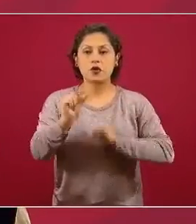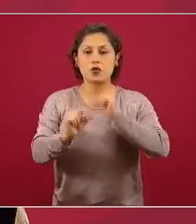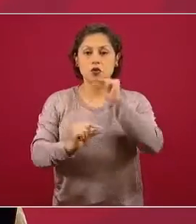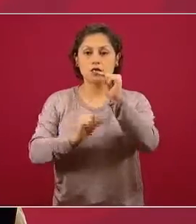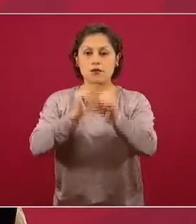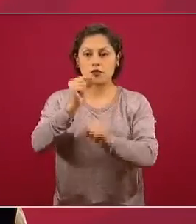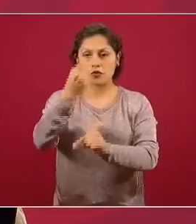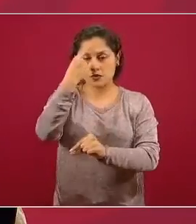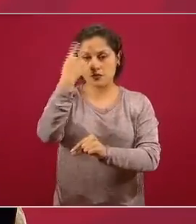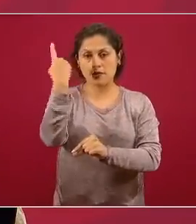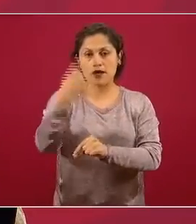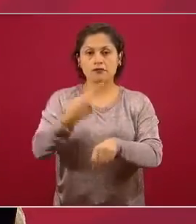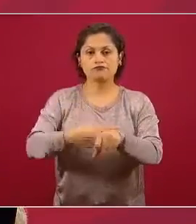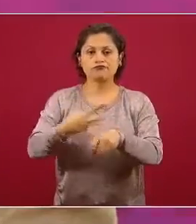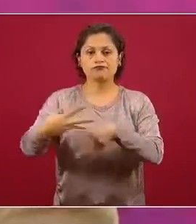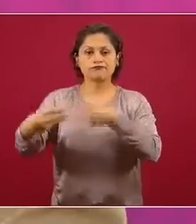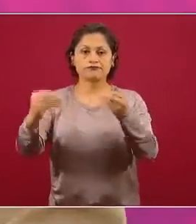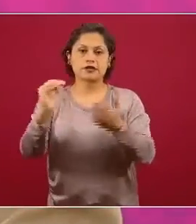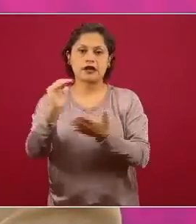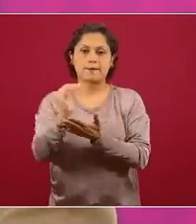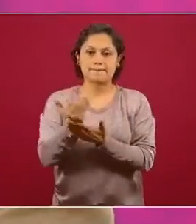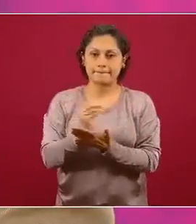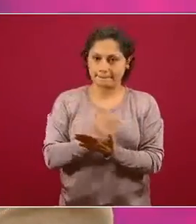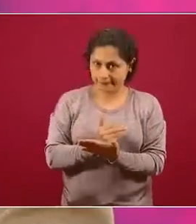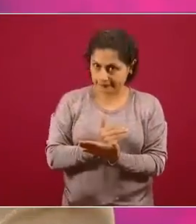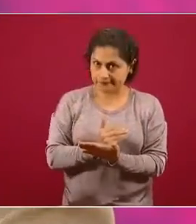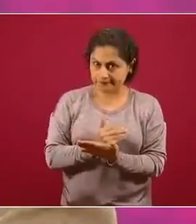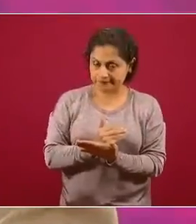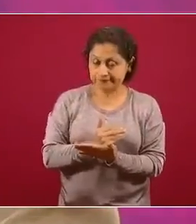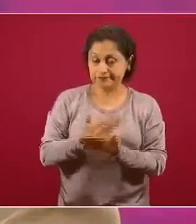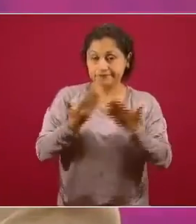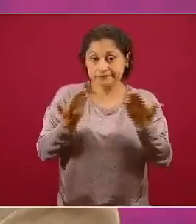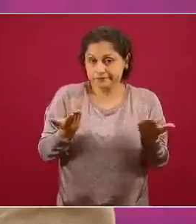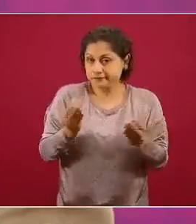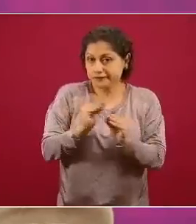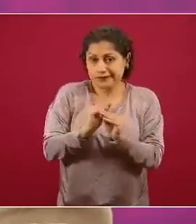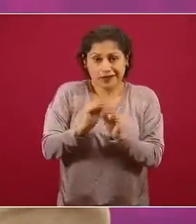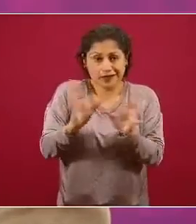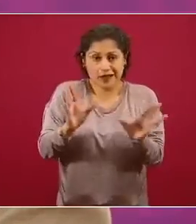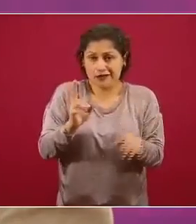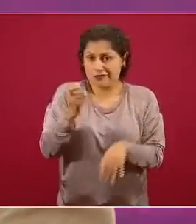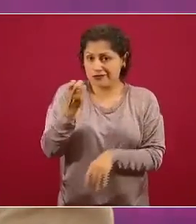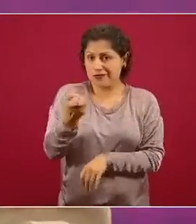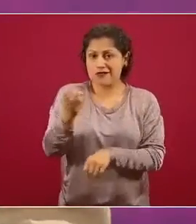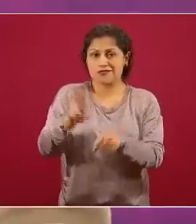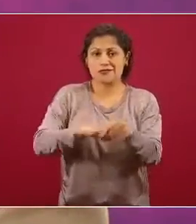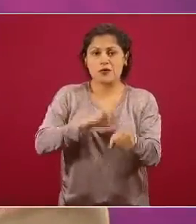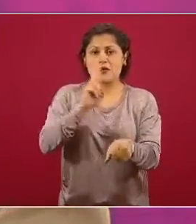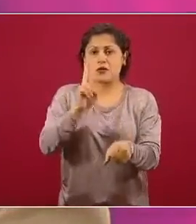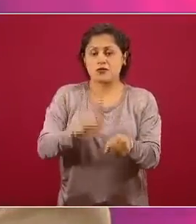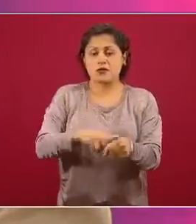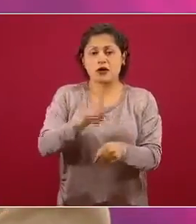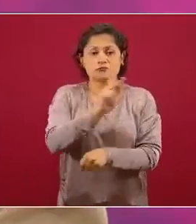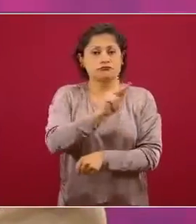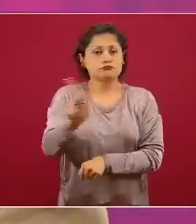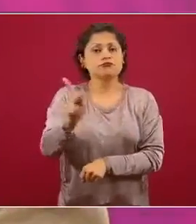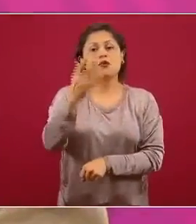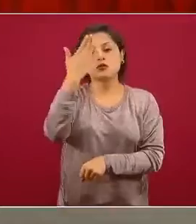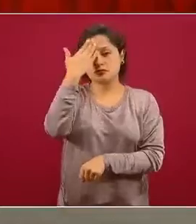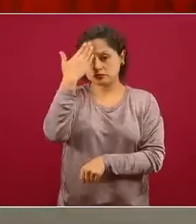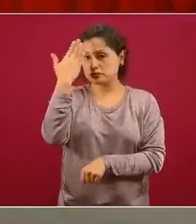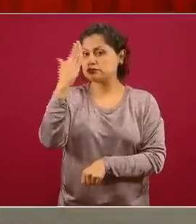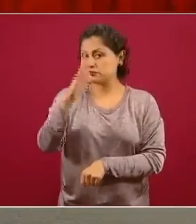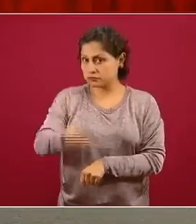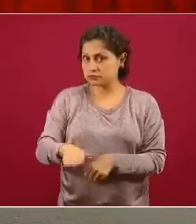incremento de los casos. Esto es esperable, esto es algo con lo que hay que estar conscientes de que el riesgo